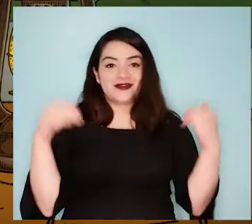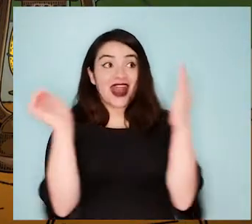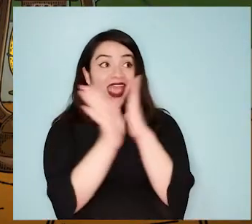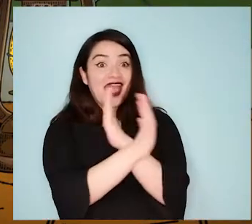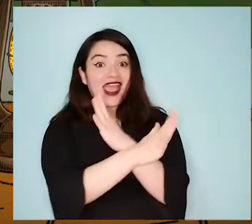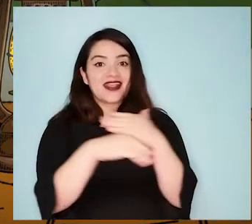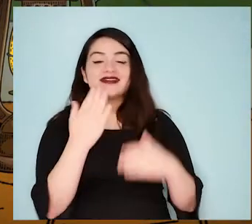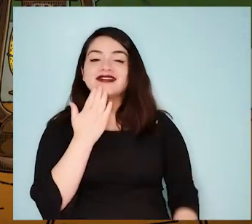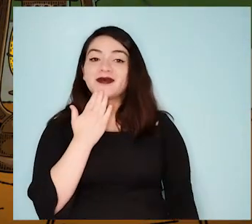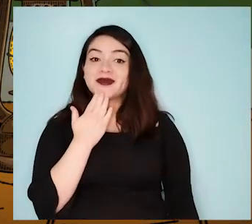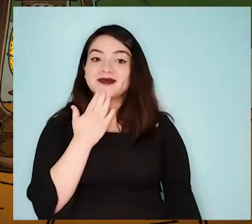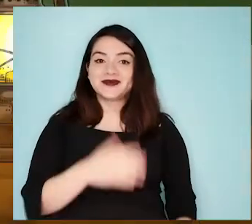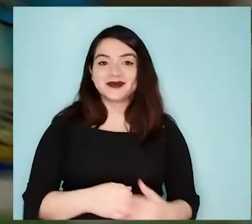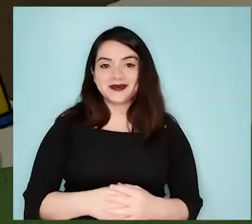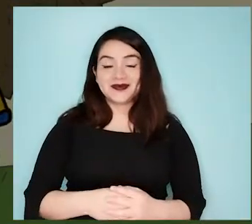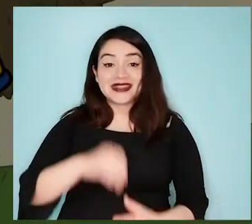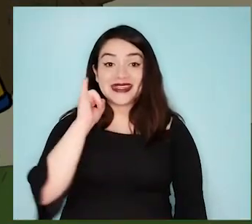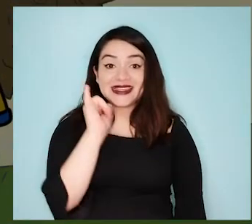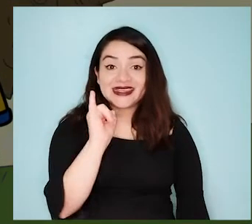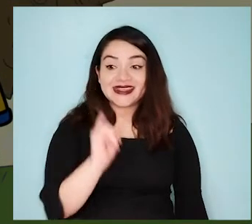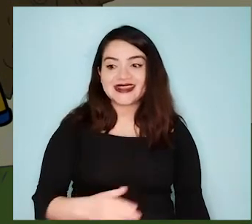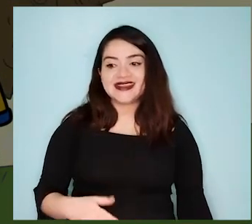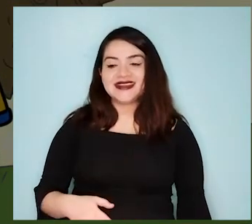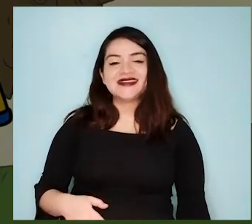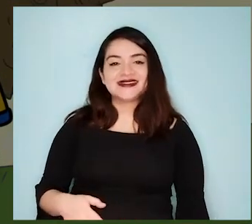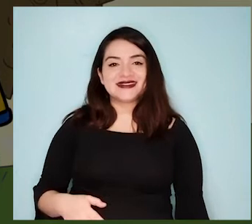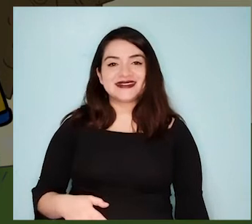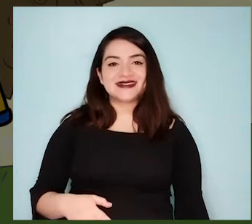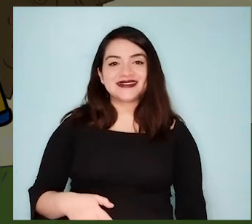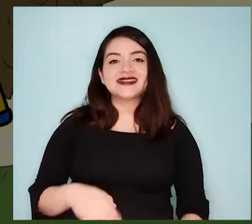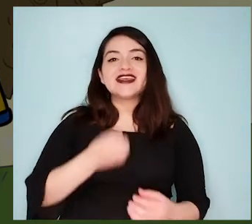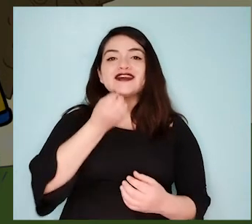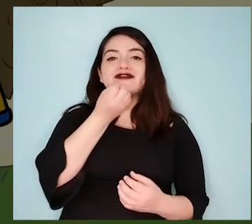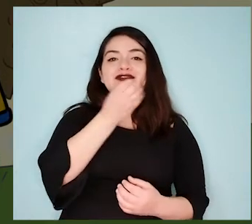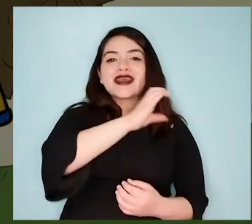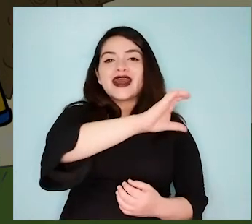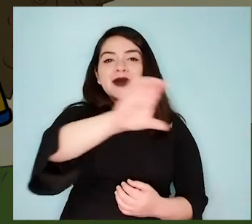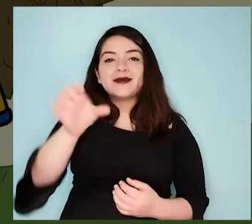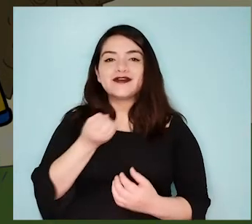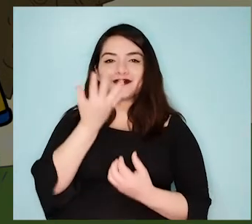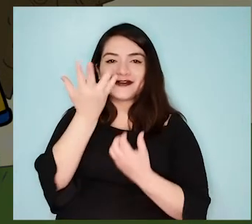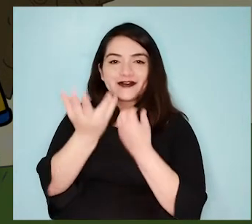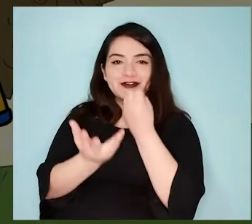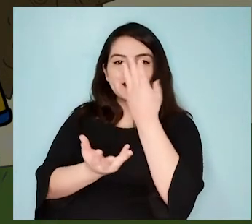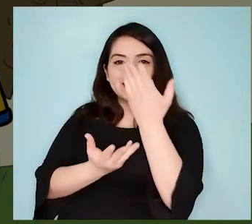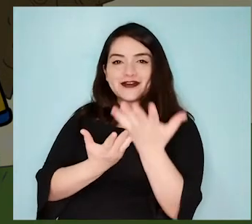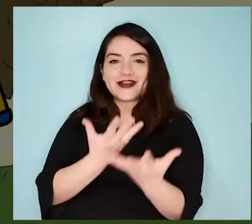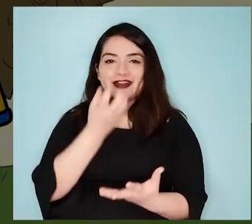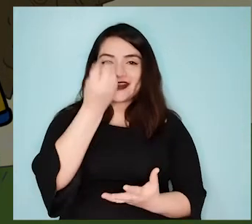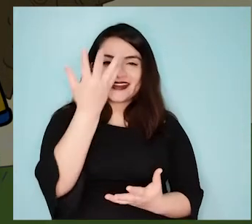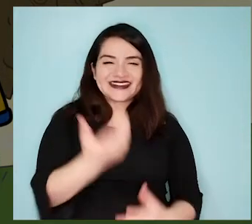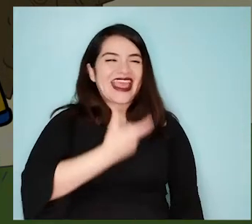brasas, tacras, santambam! ¡Coní! ¡Y tis quimpis, difliris, virdidis!